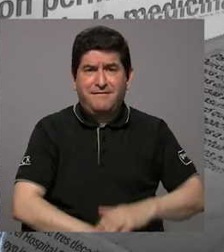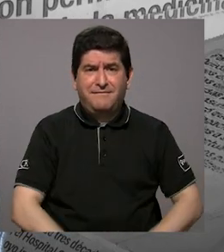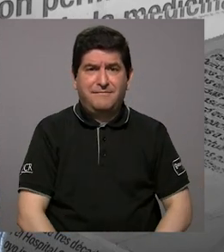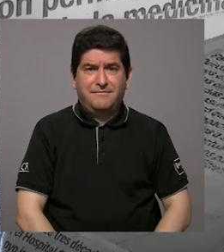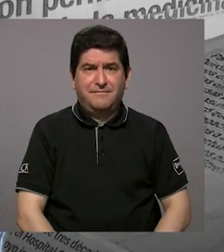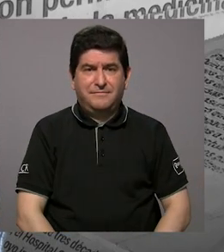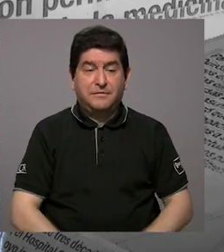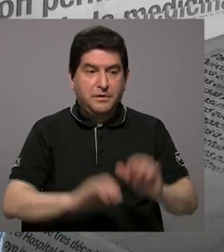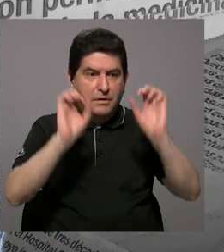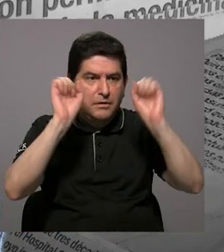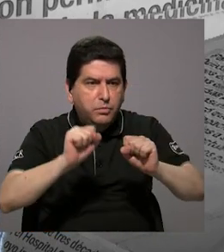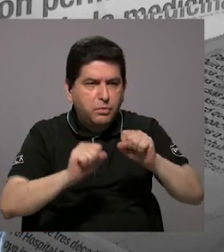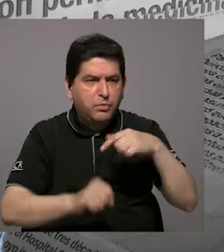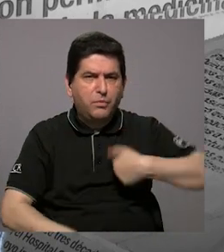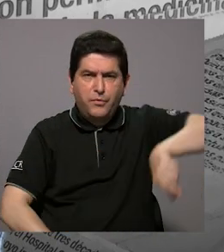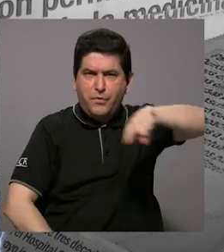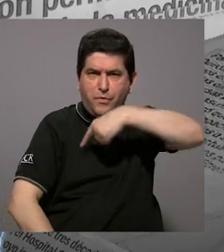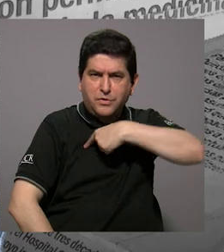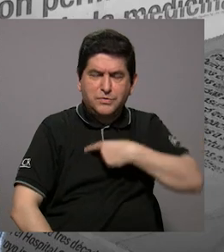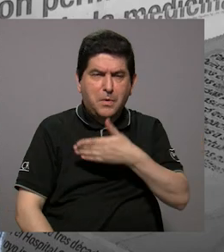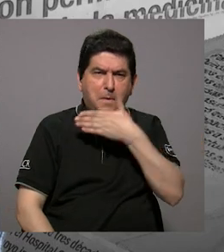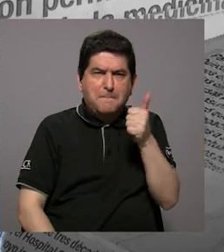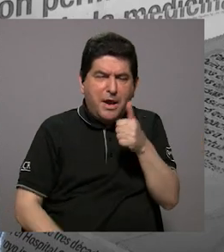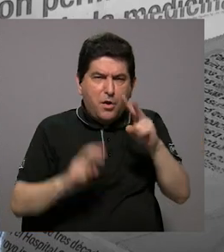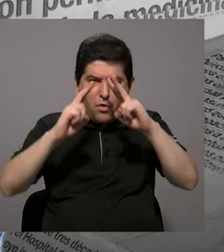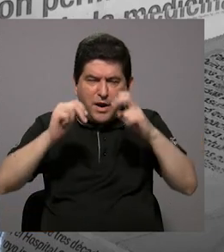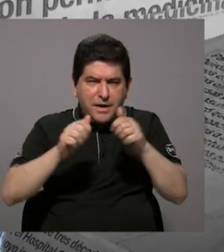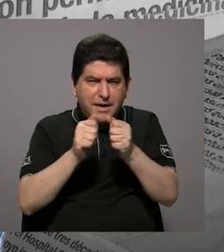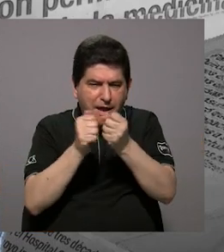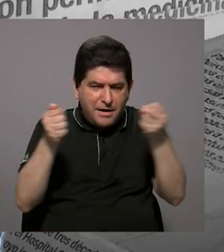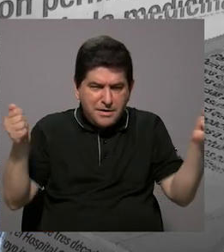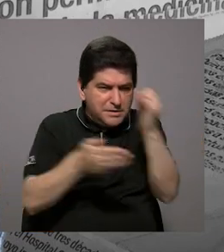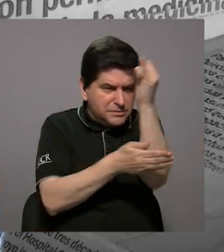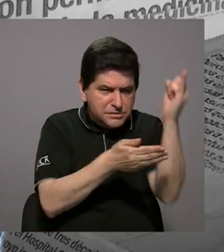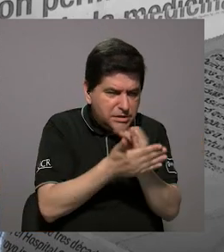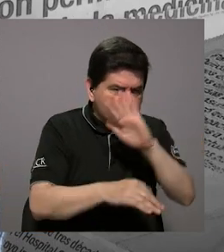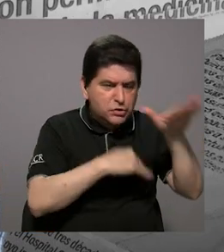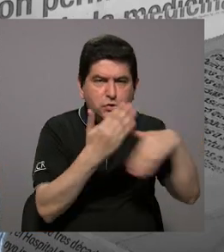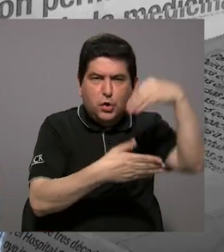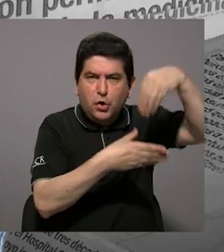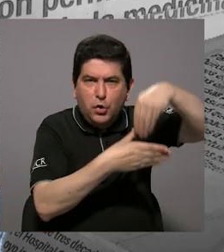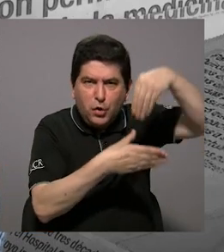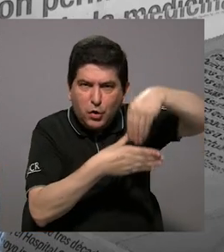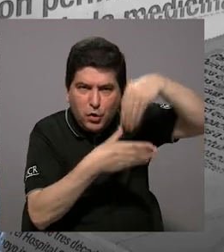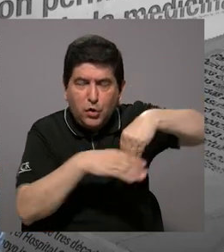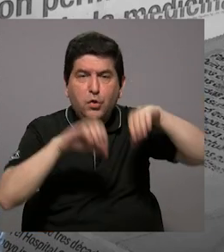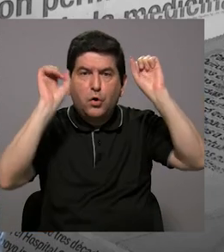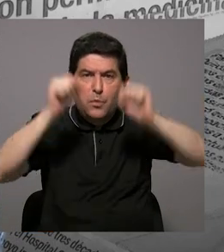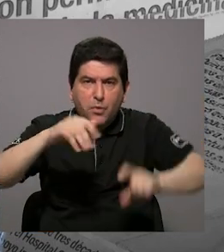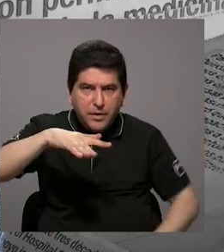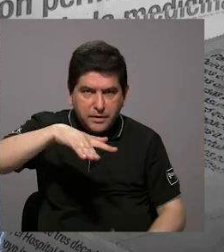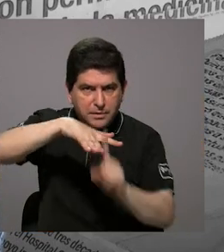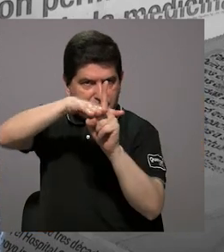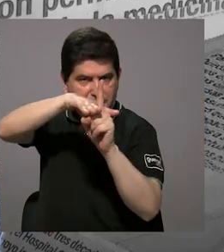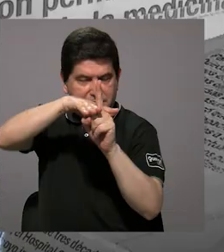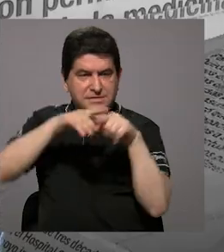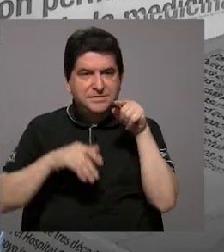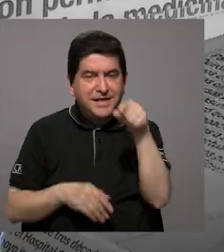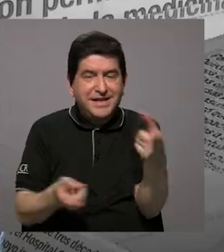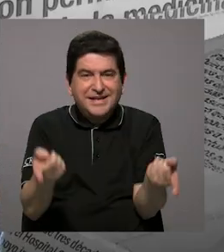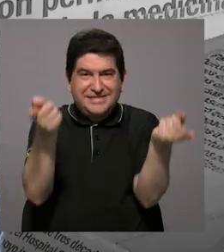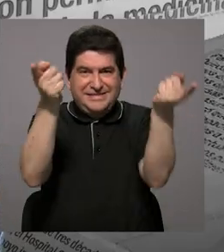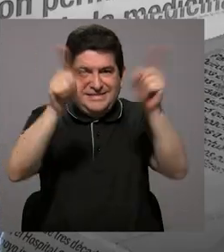días para hacer un mejor mapeo de todos esos componentes que podrían haber estado